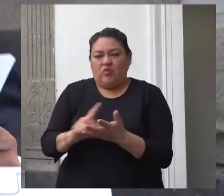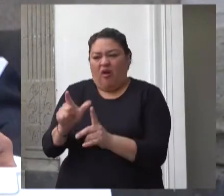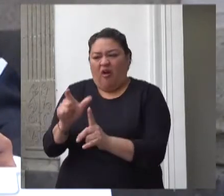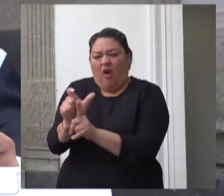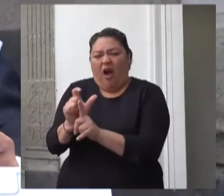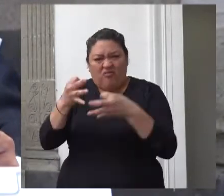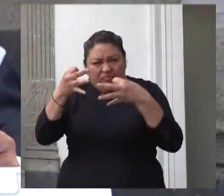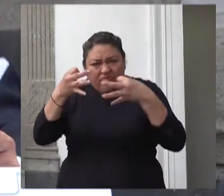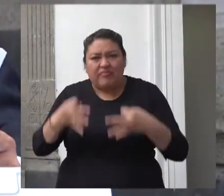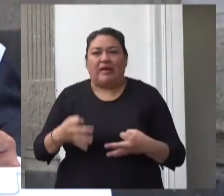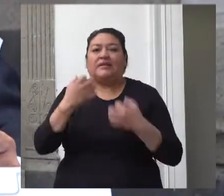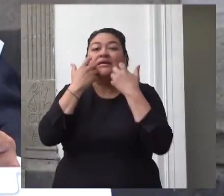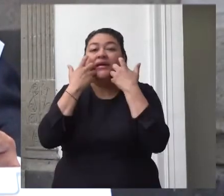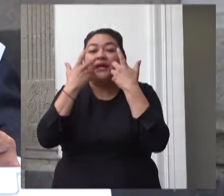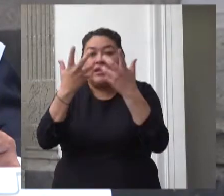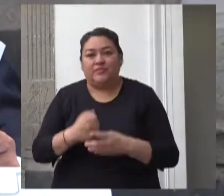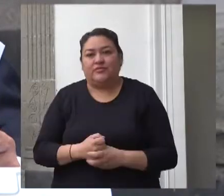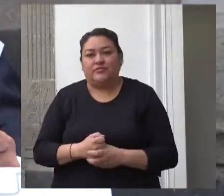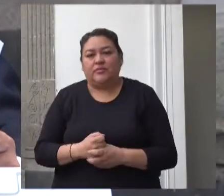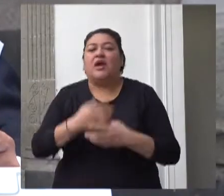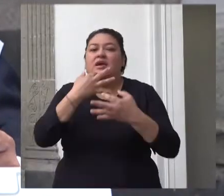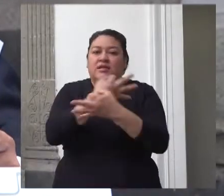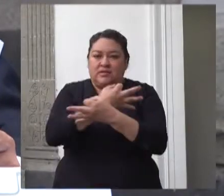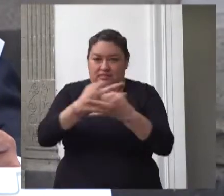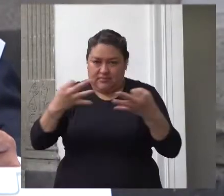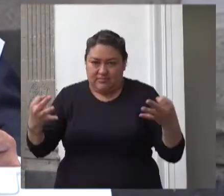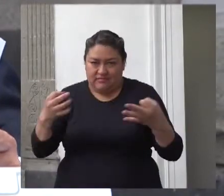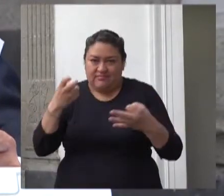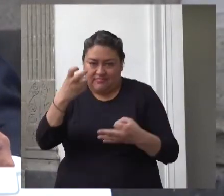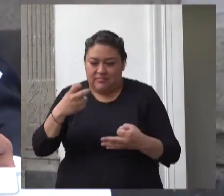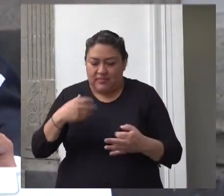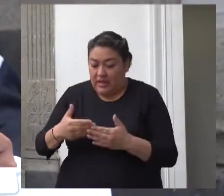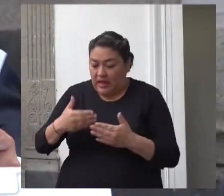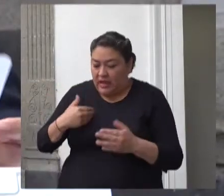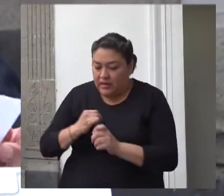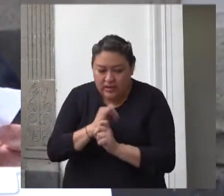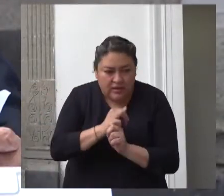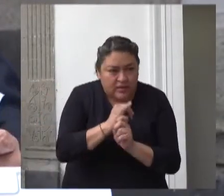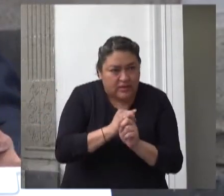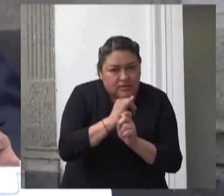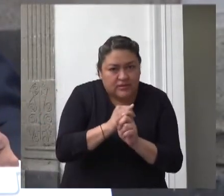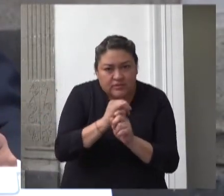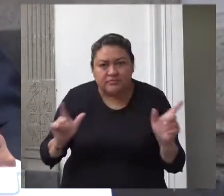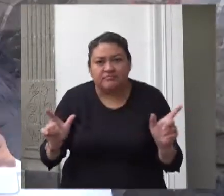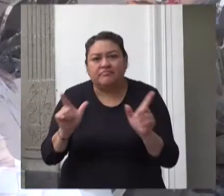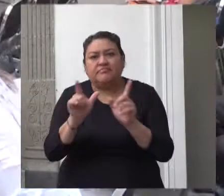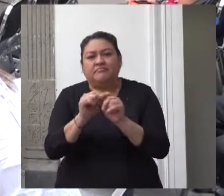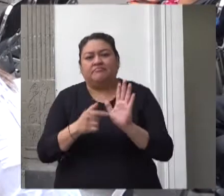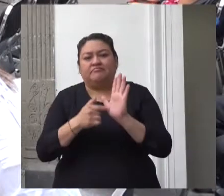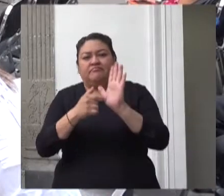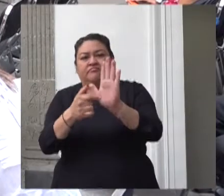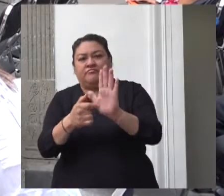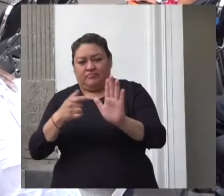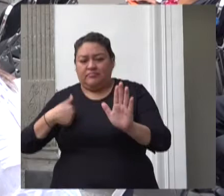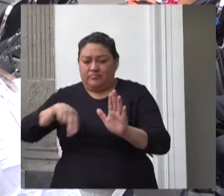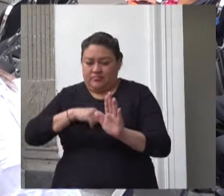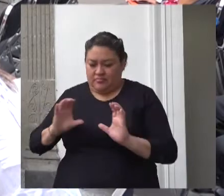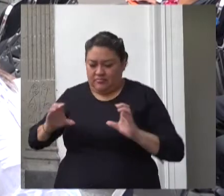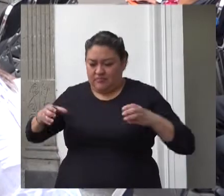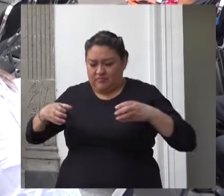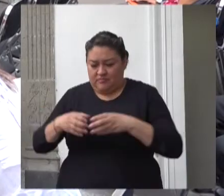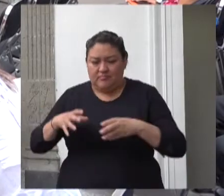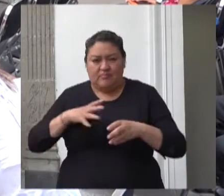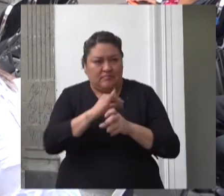de derechos hasta aquí las investigaciones los resultados de las investigaciones realizadas por la